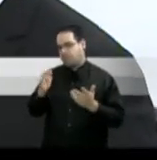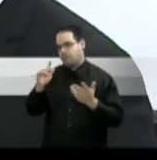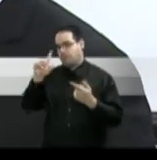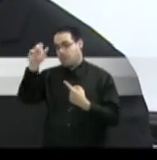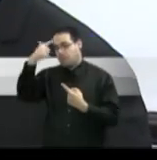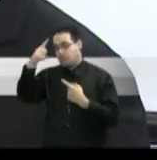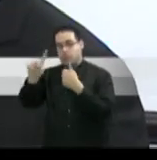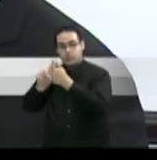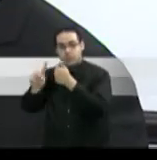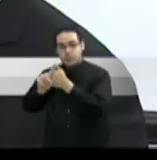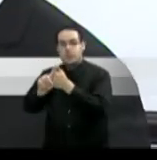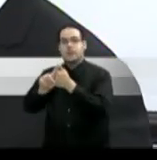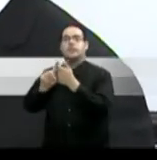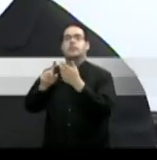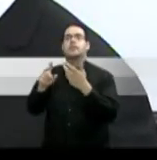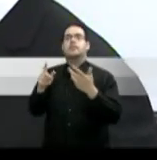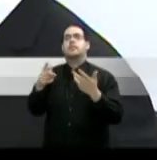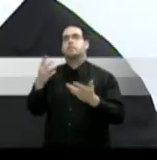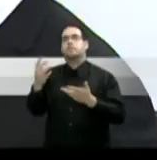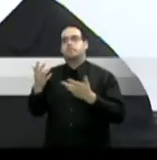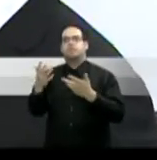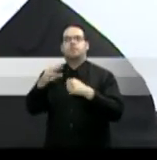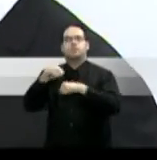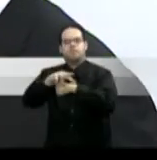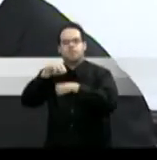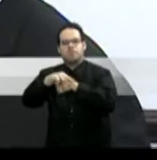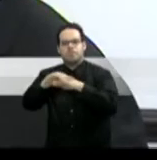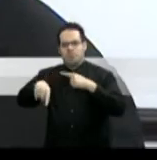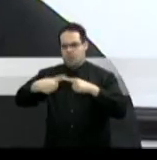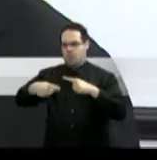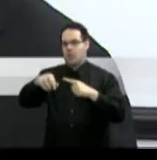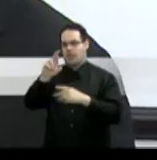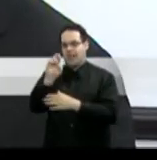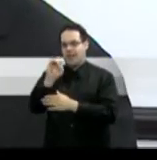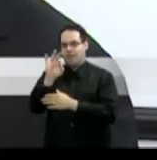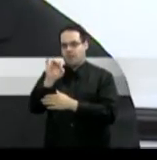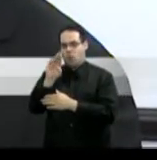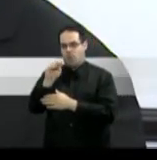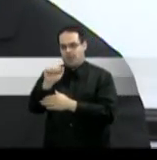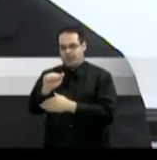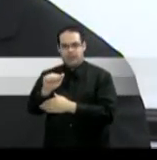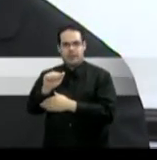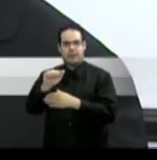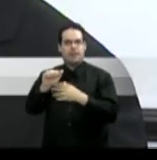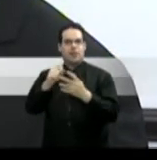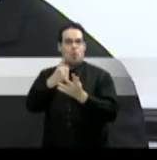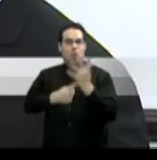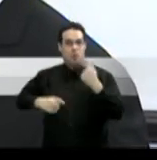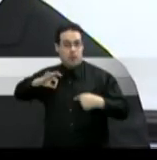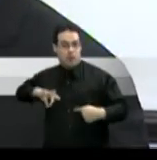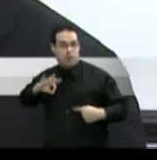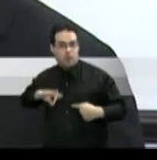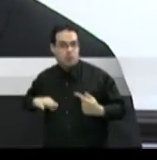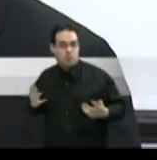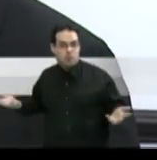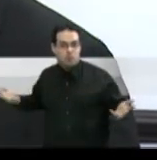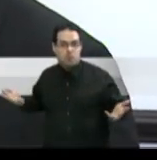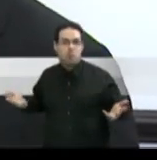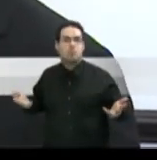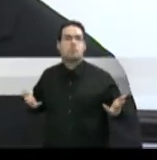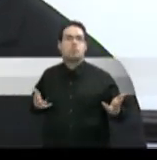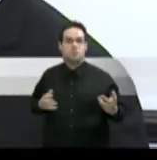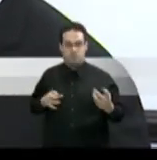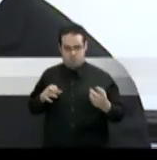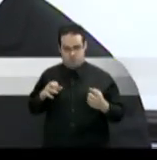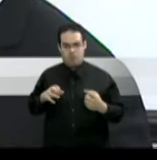orientando sobre las virtudes del concepto de la reforma no las virtudes de tener un sistema que ponga a pagar